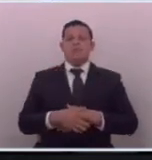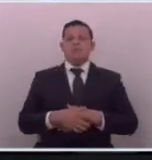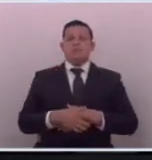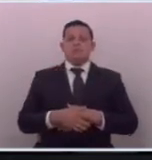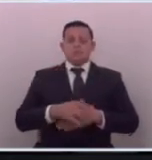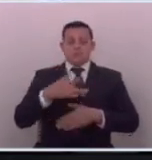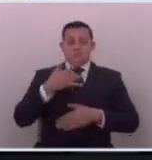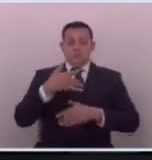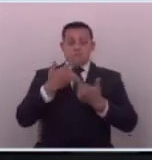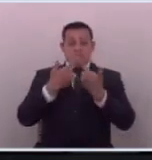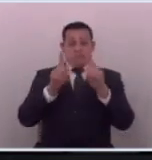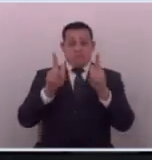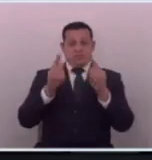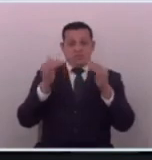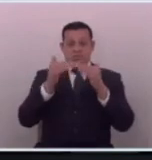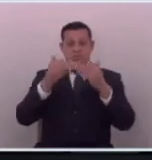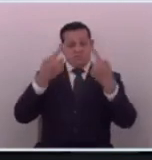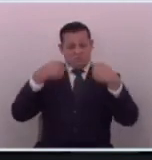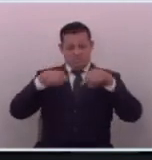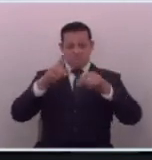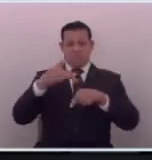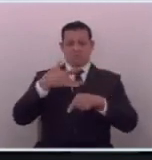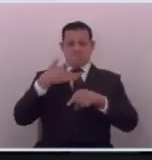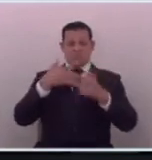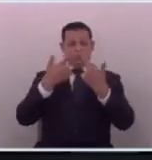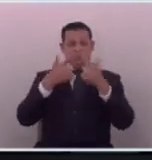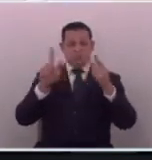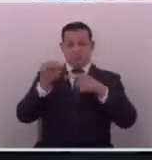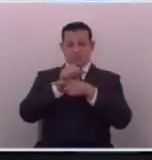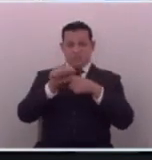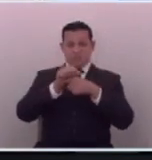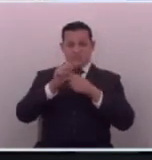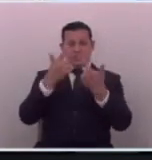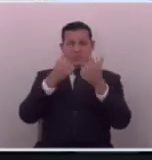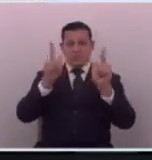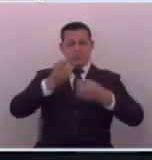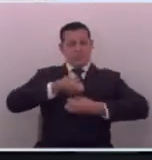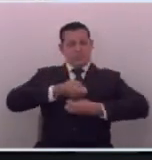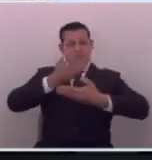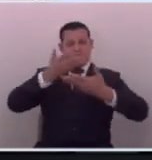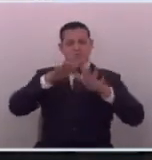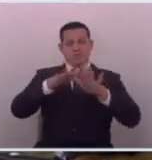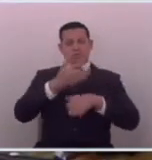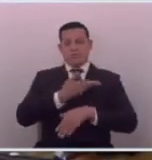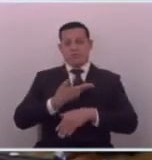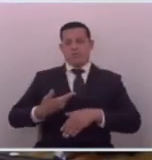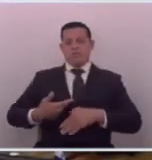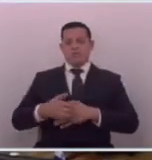siéntanse libre como se han sentido libres de ejercitar la libre expresión muchas gracias presidente